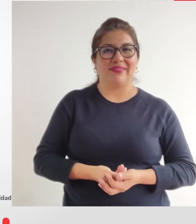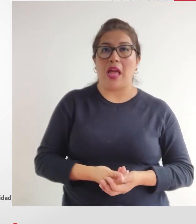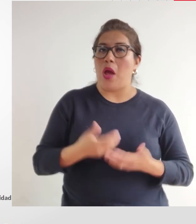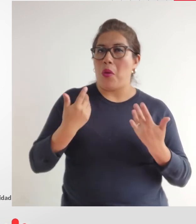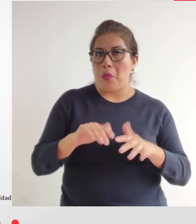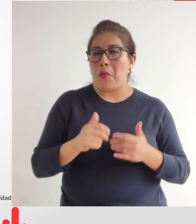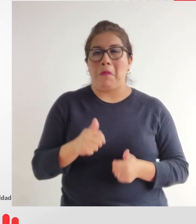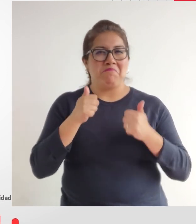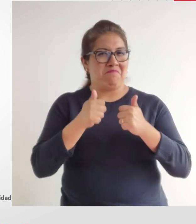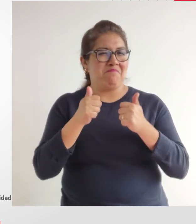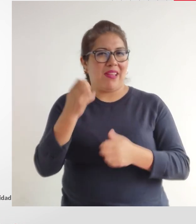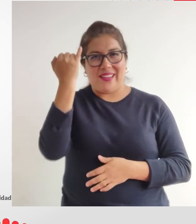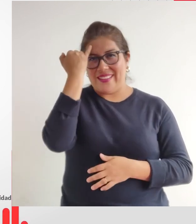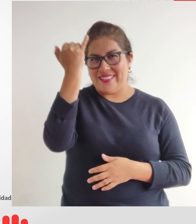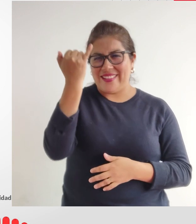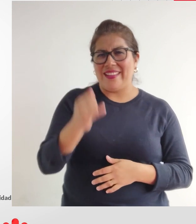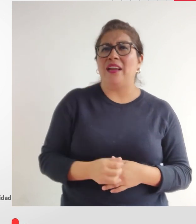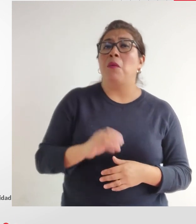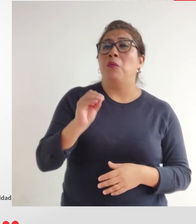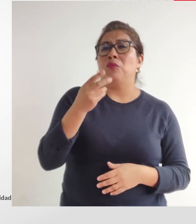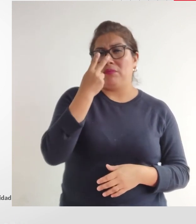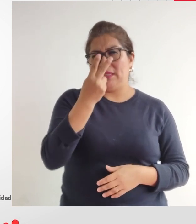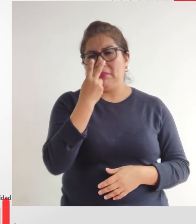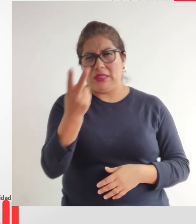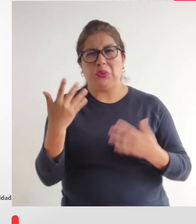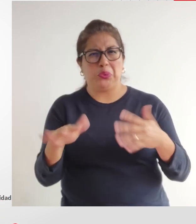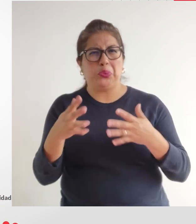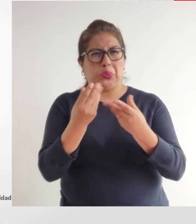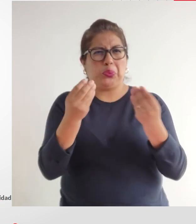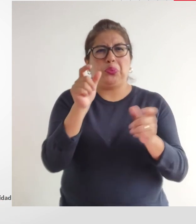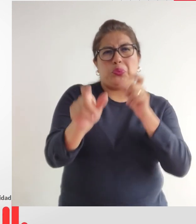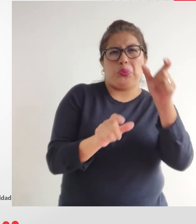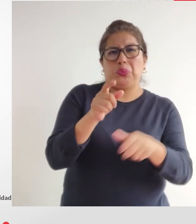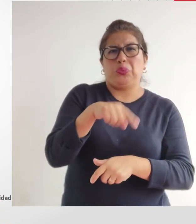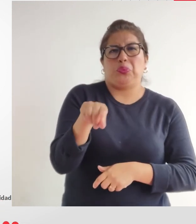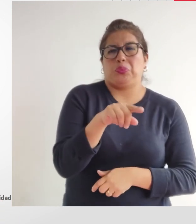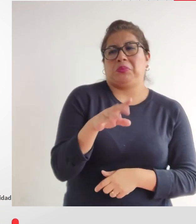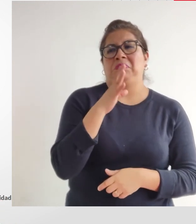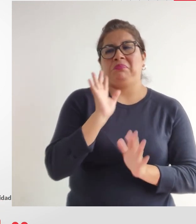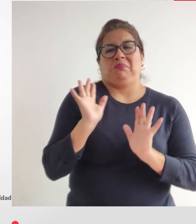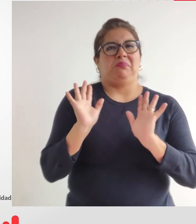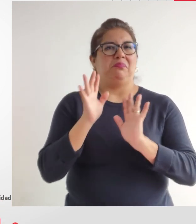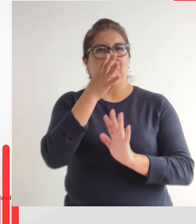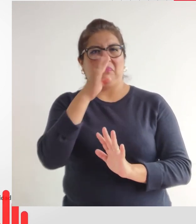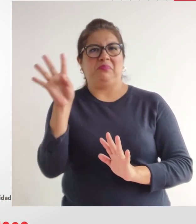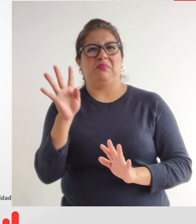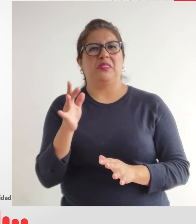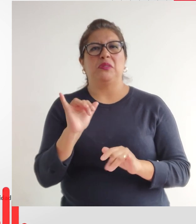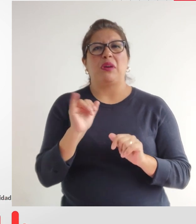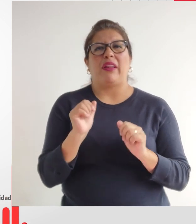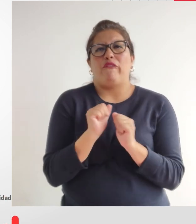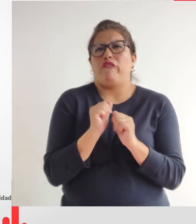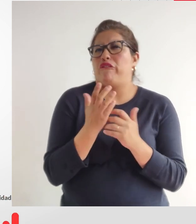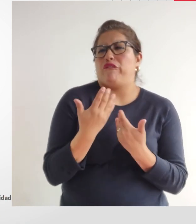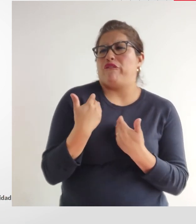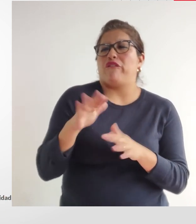Me parece excelente la idea porque realmente la sociedad es muy fría, muy indiferente, nada empática